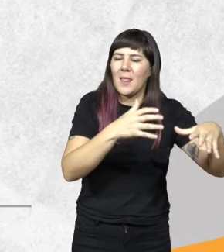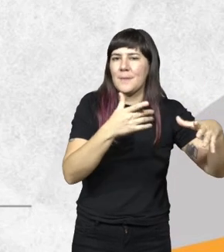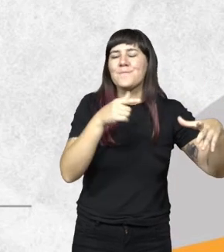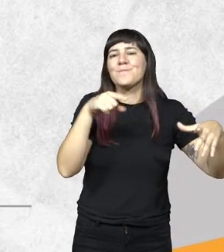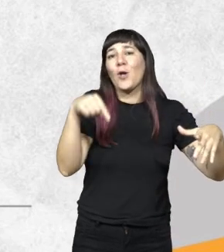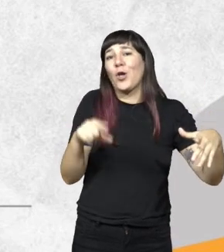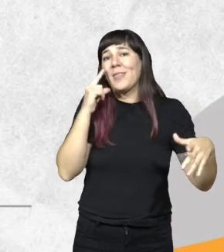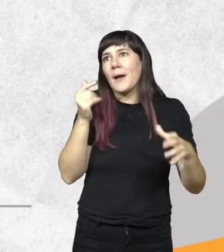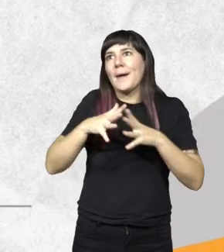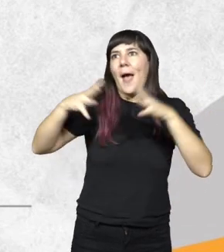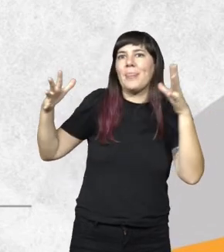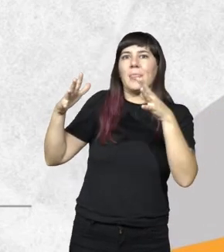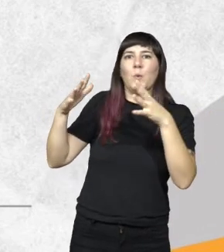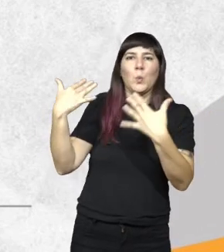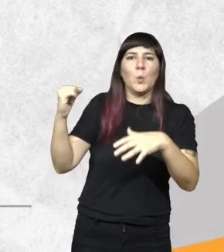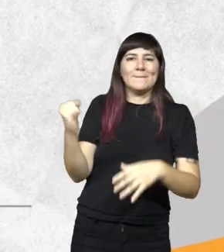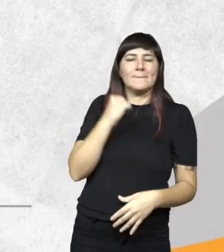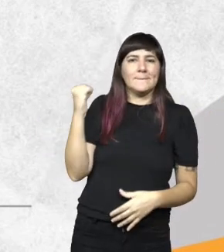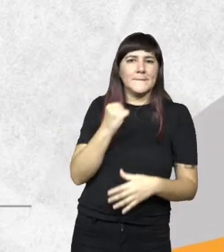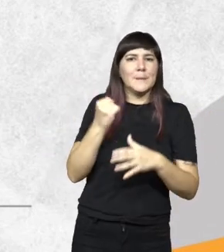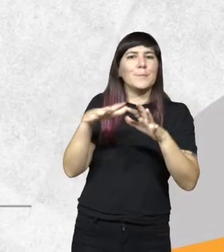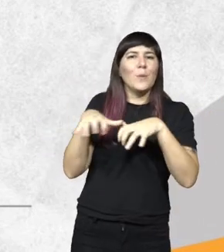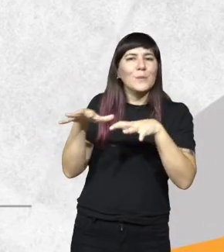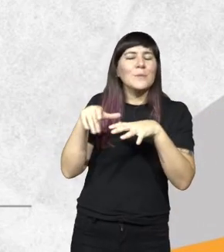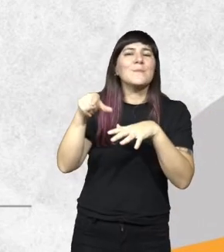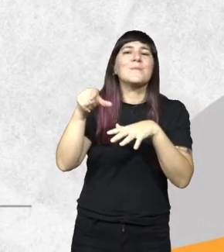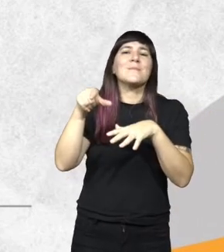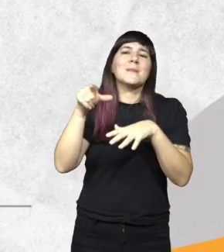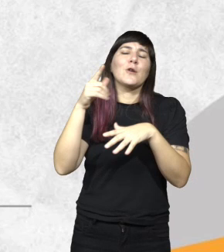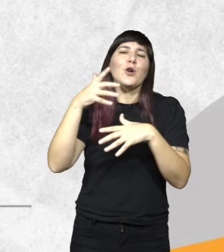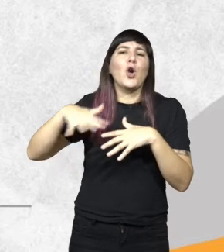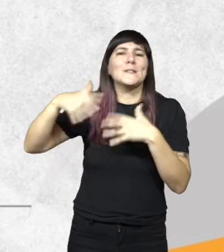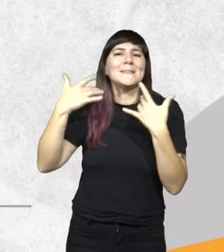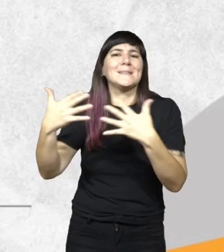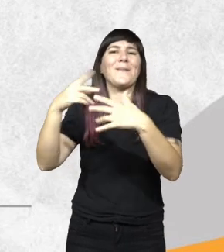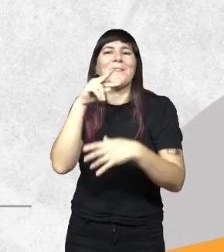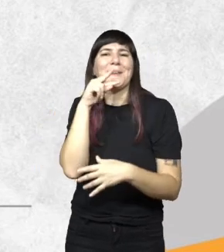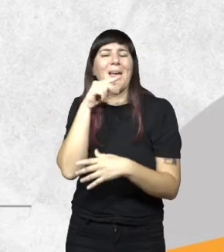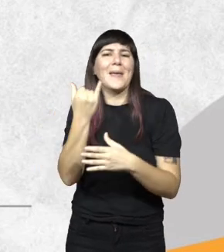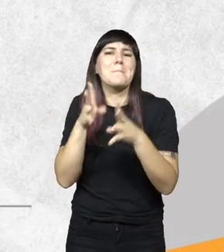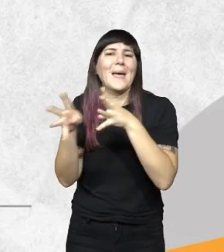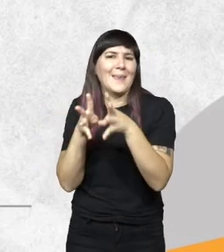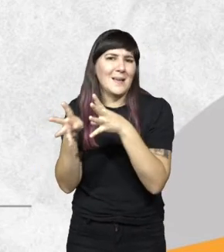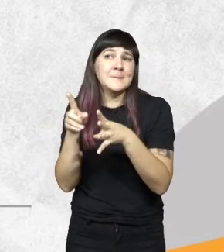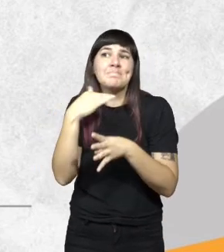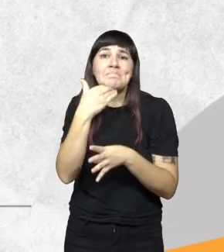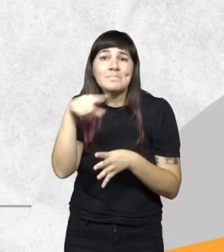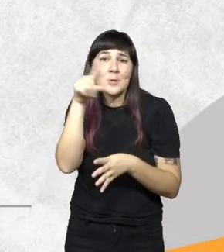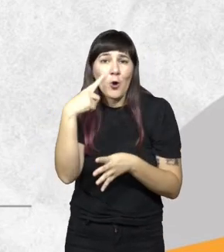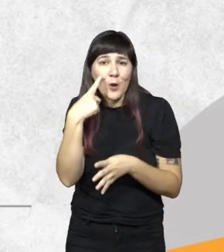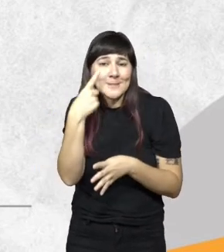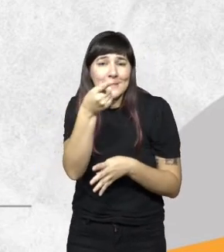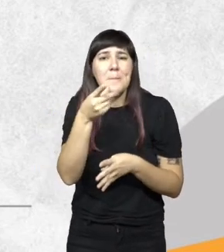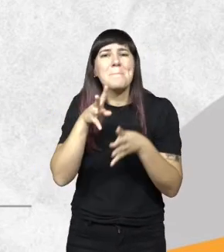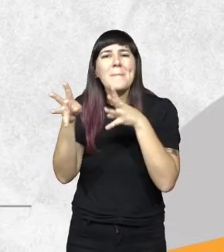productores se han migrado a la cosecha en verde tienen máquinas integrales no sé si alguno las conoce pero una máquina integral